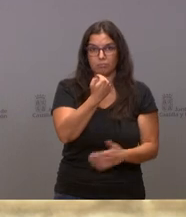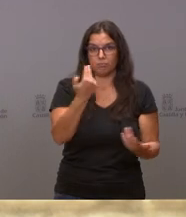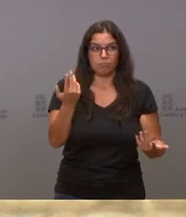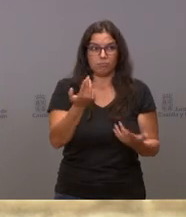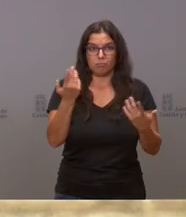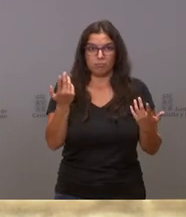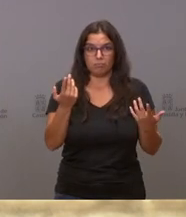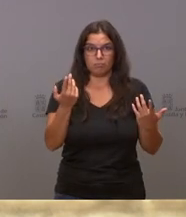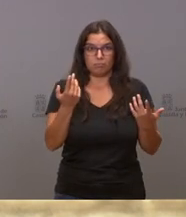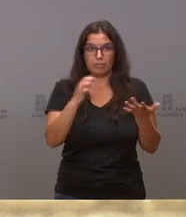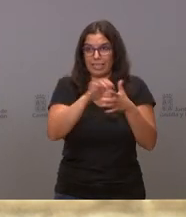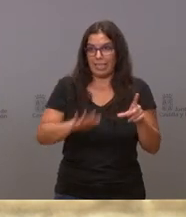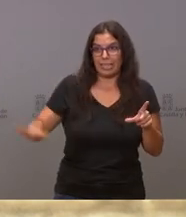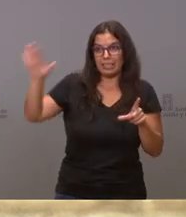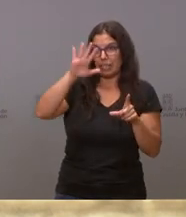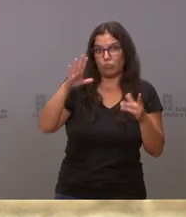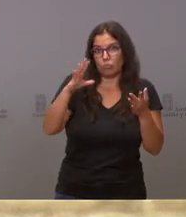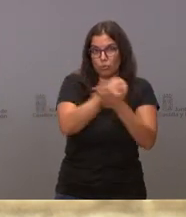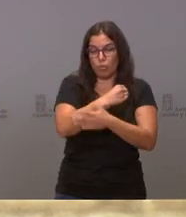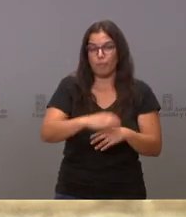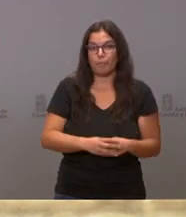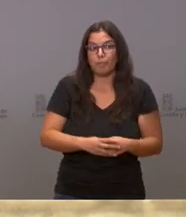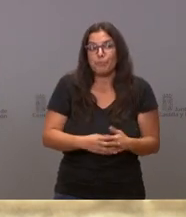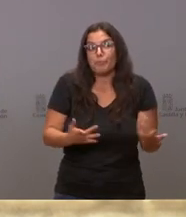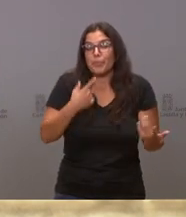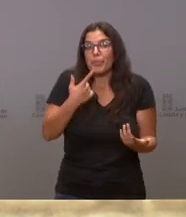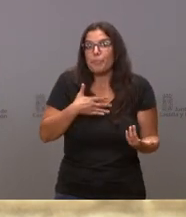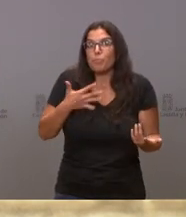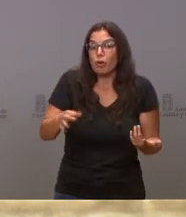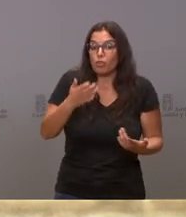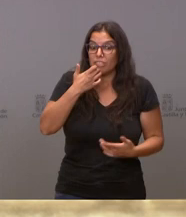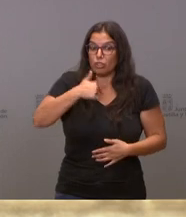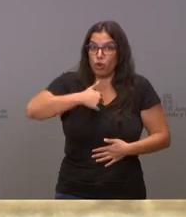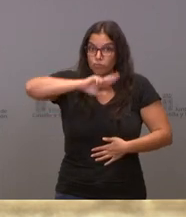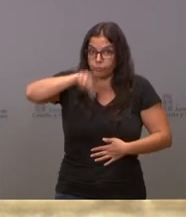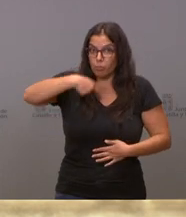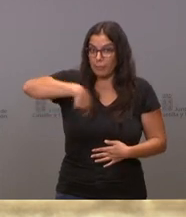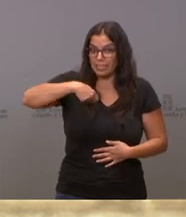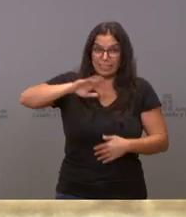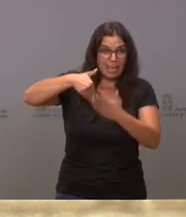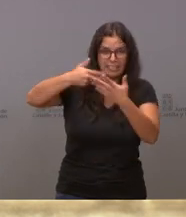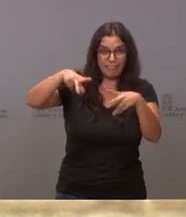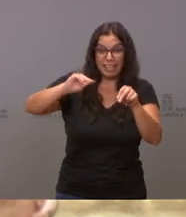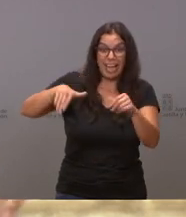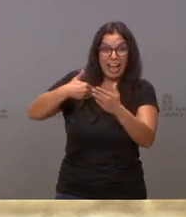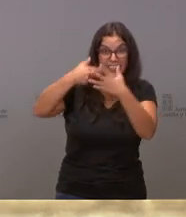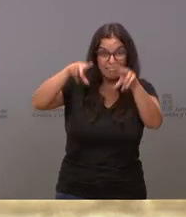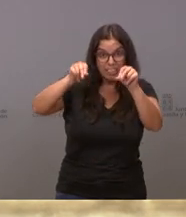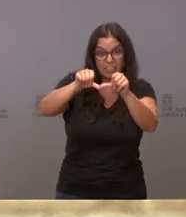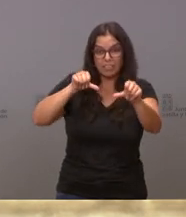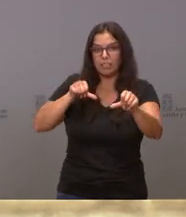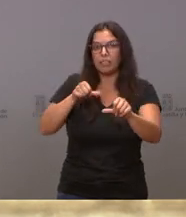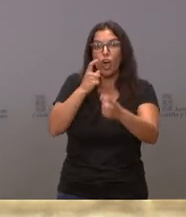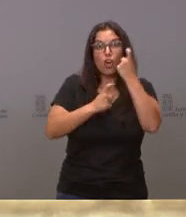territorio. Yo sí puedo decir que mientras yo sea presidente de la Junta de Castilla y León no se van a cerrar los